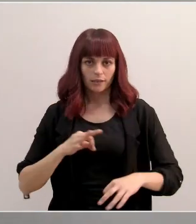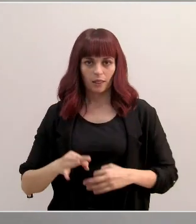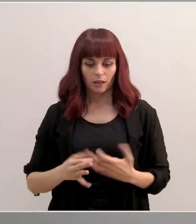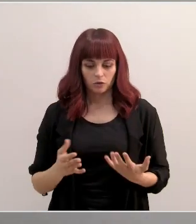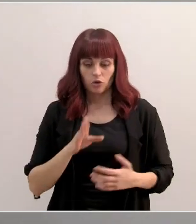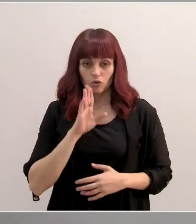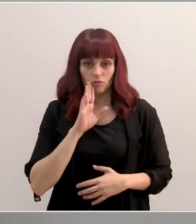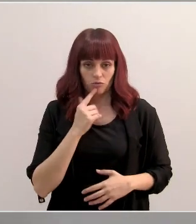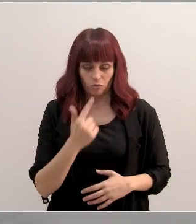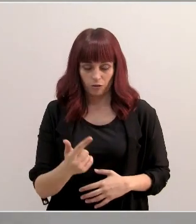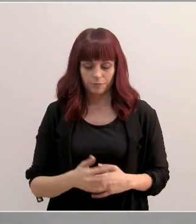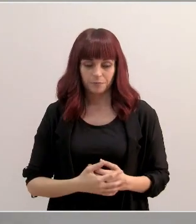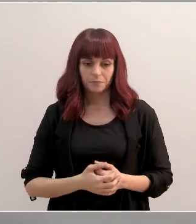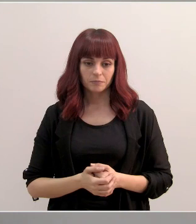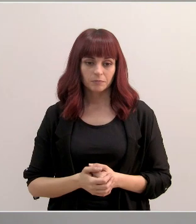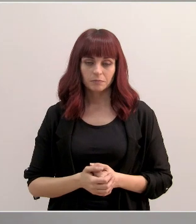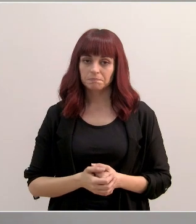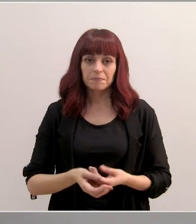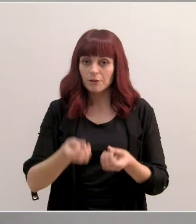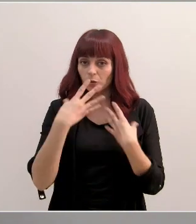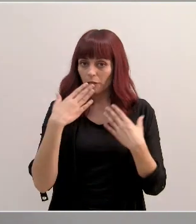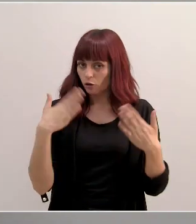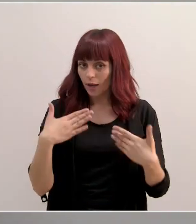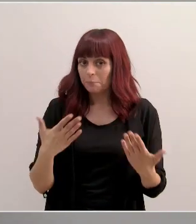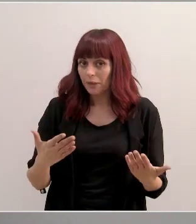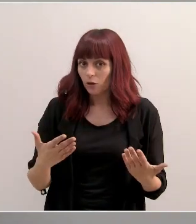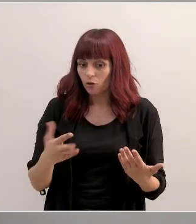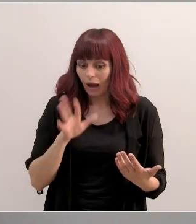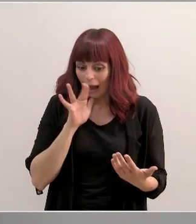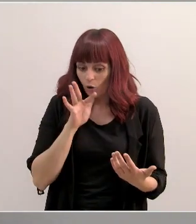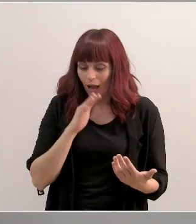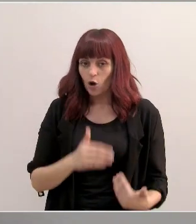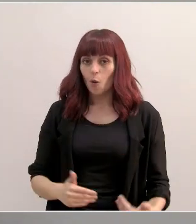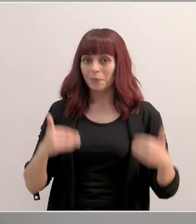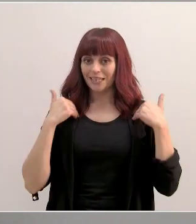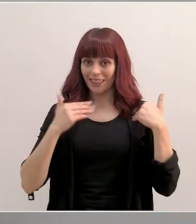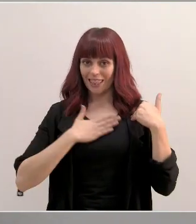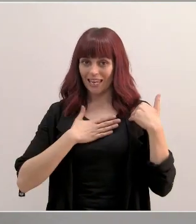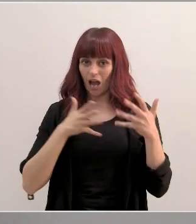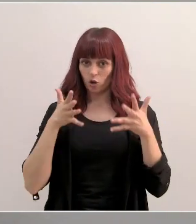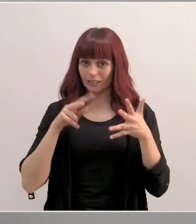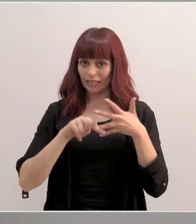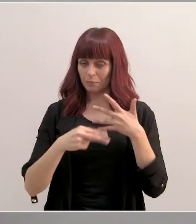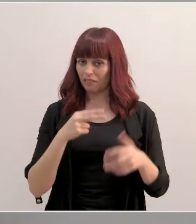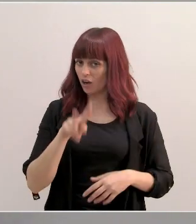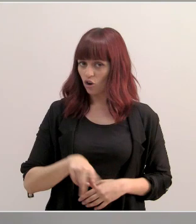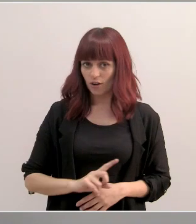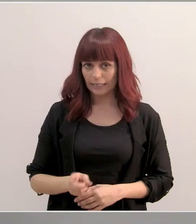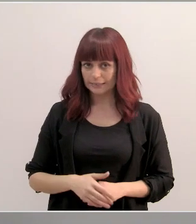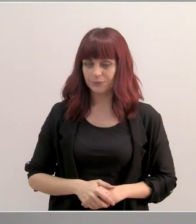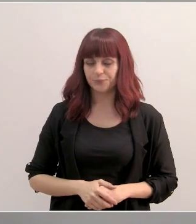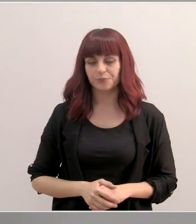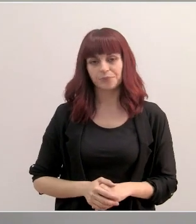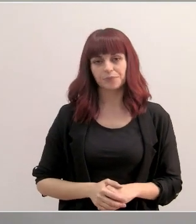como digo, pues no contamos con esa información, pero que, en cualquier caso, no es competencia de la Consejería de Transparencia. Y